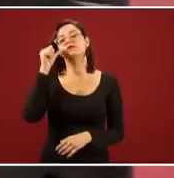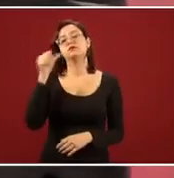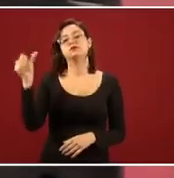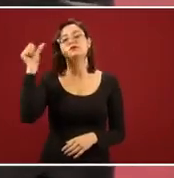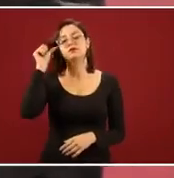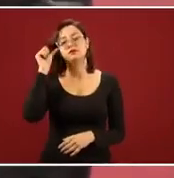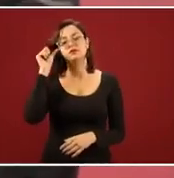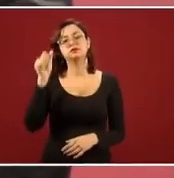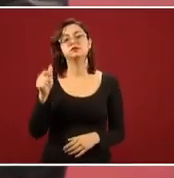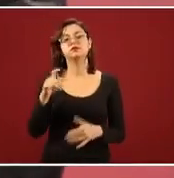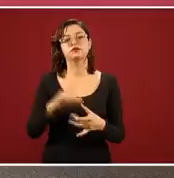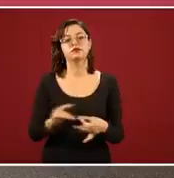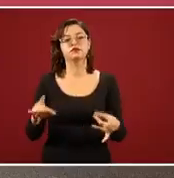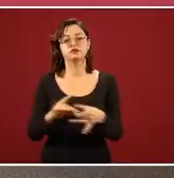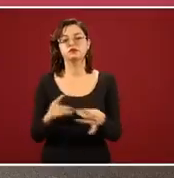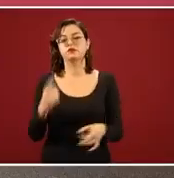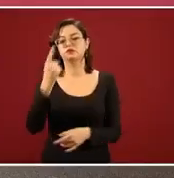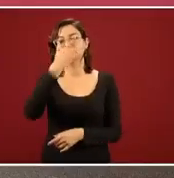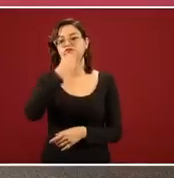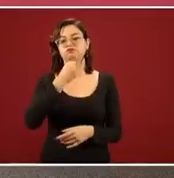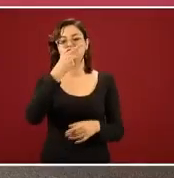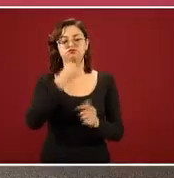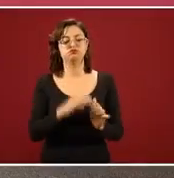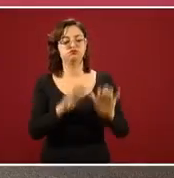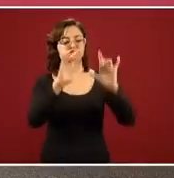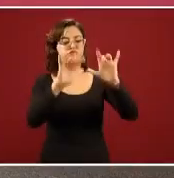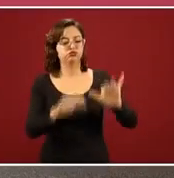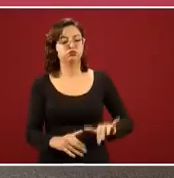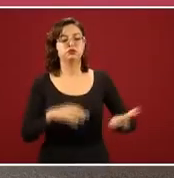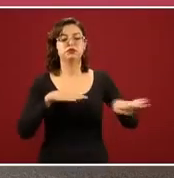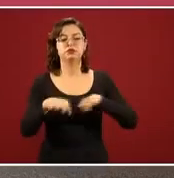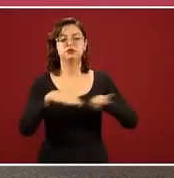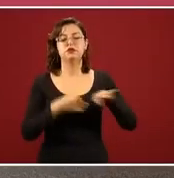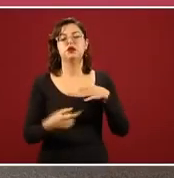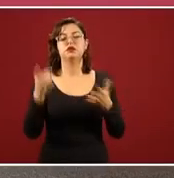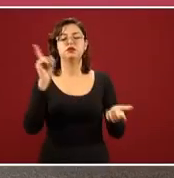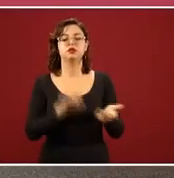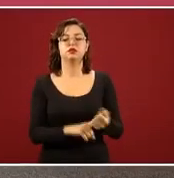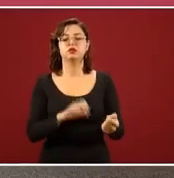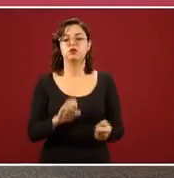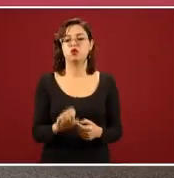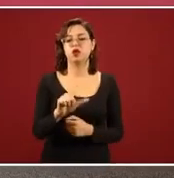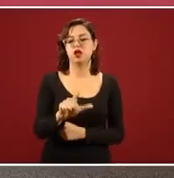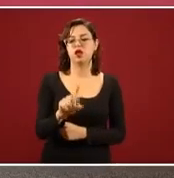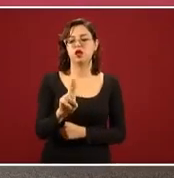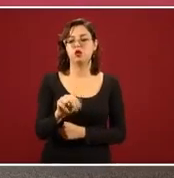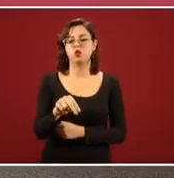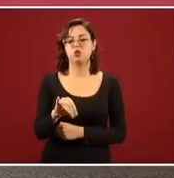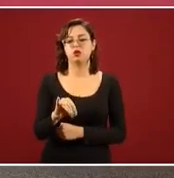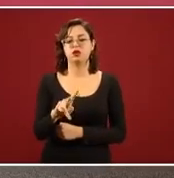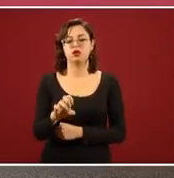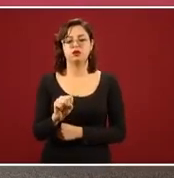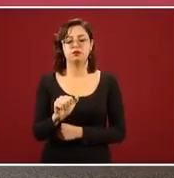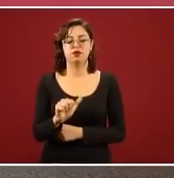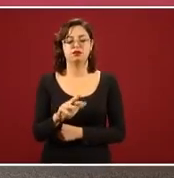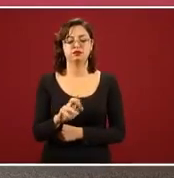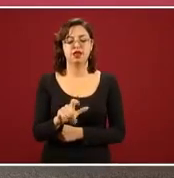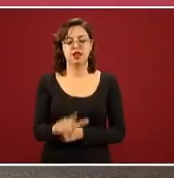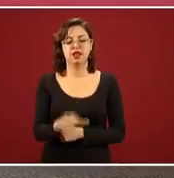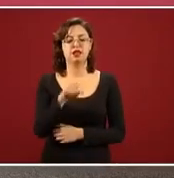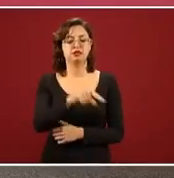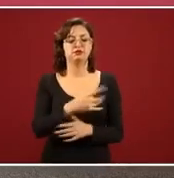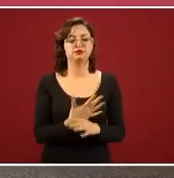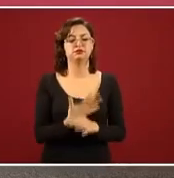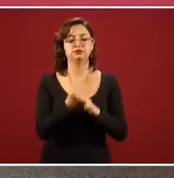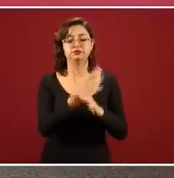que escribió que se habían